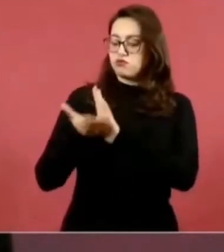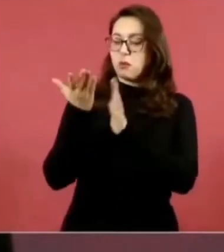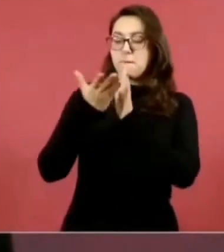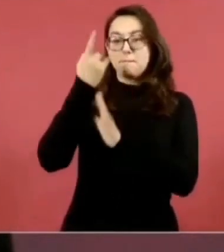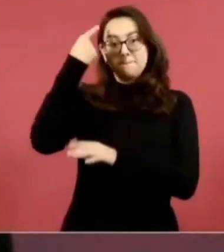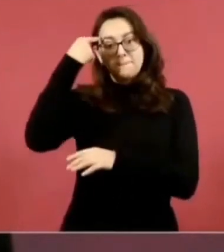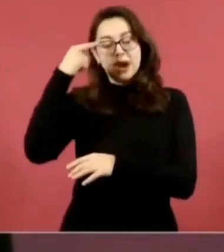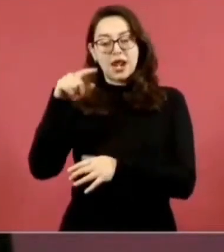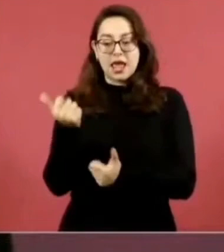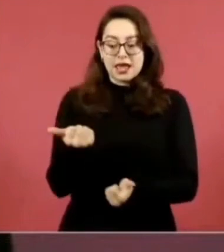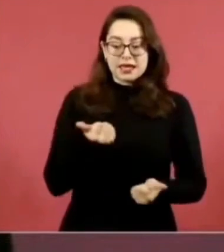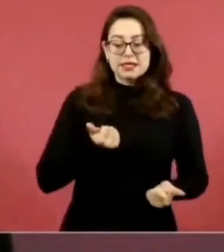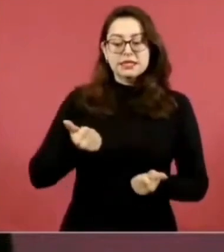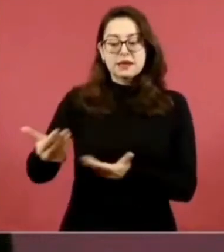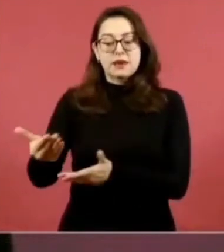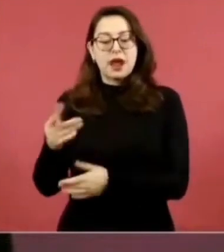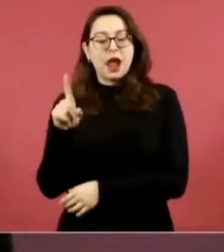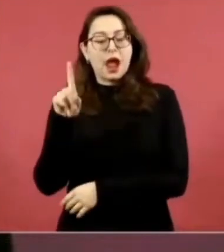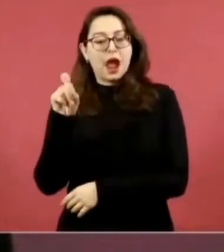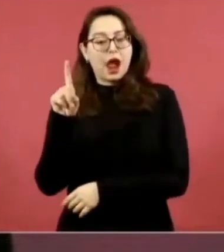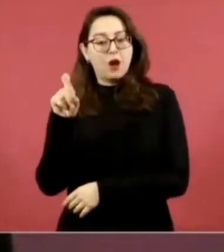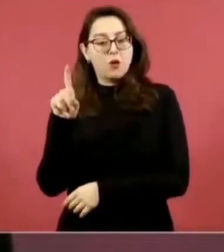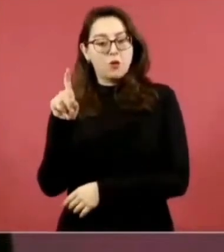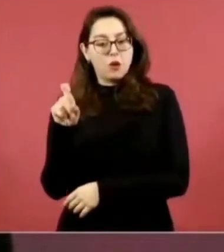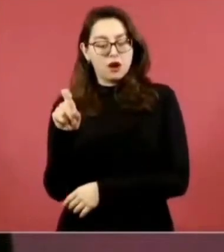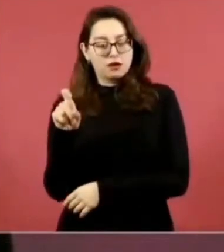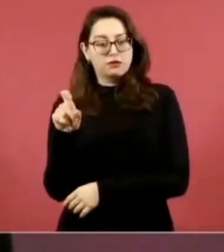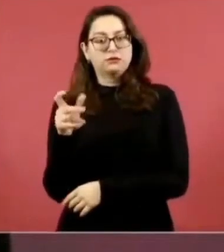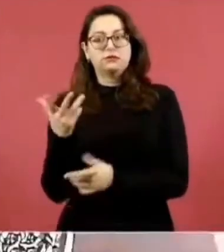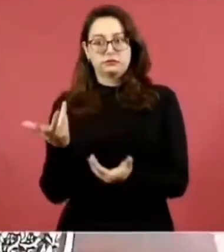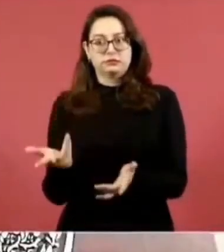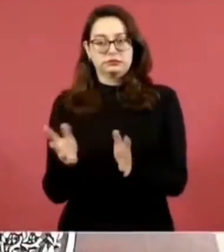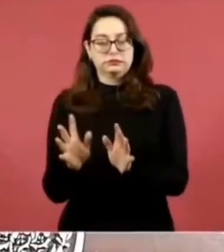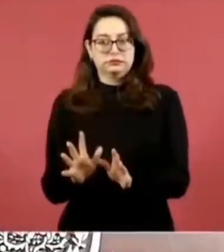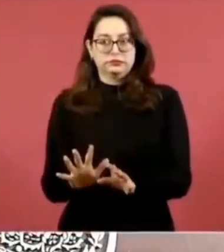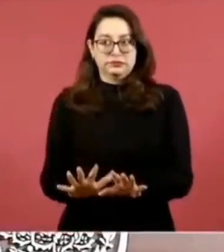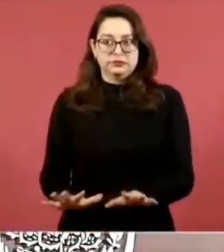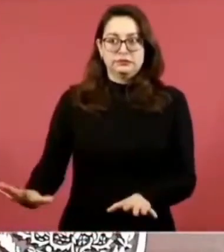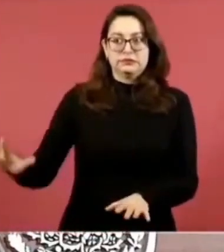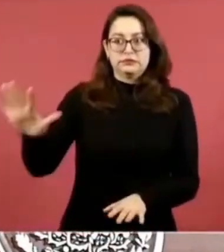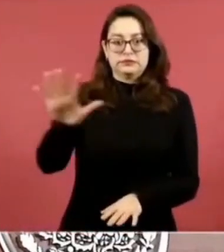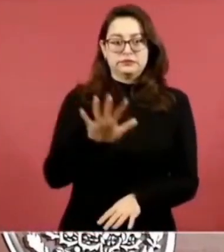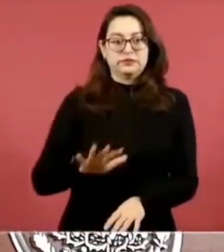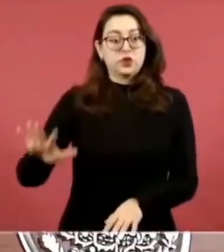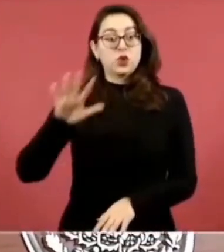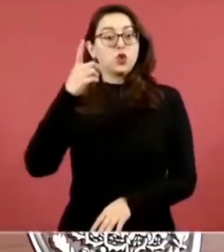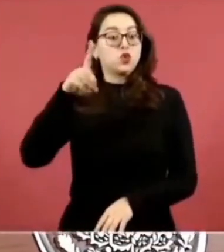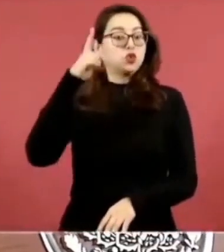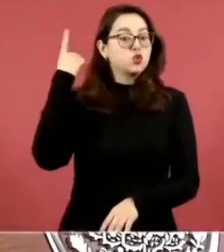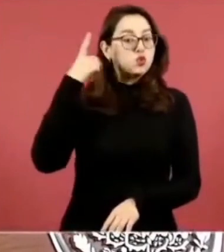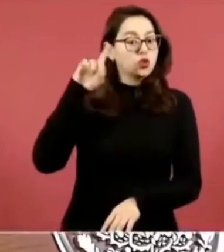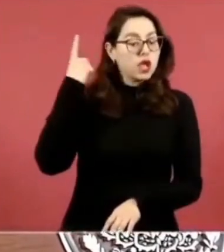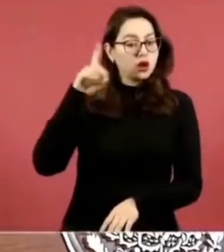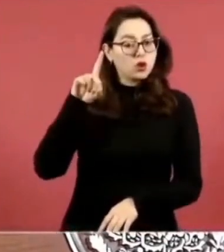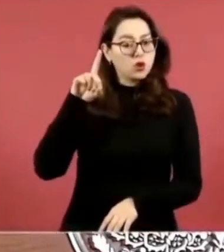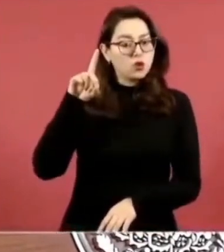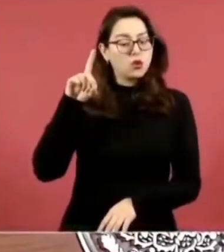en municipios de la Laguna de Durango y de Coahuila,